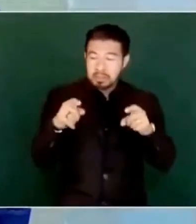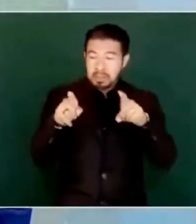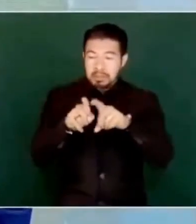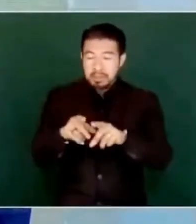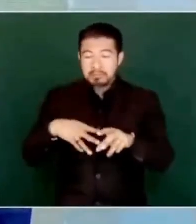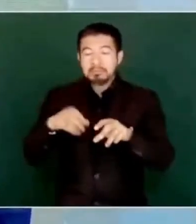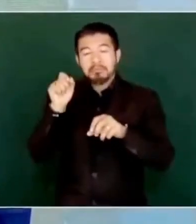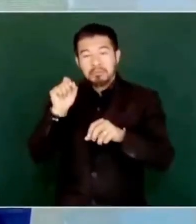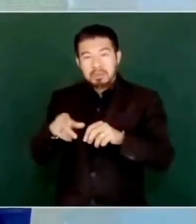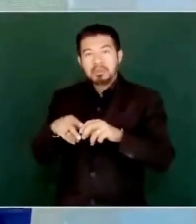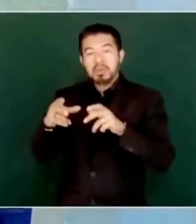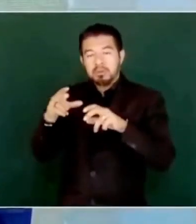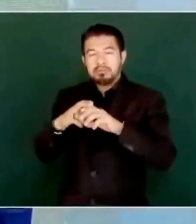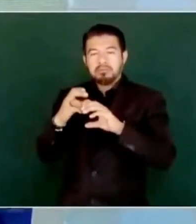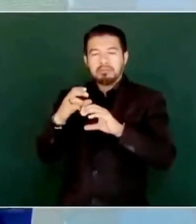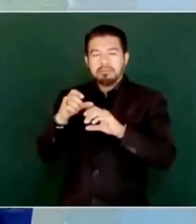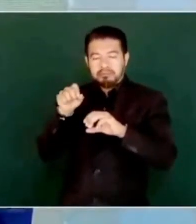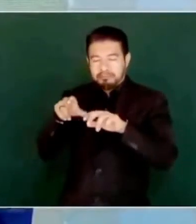de pasajeros.